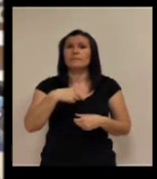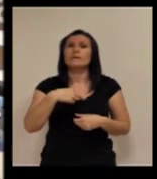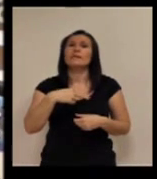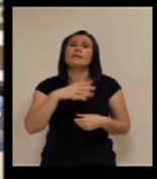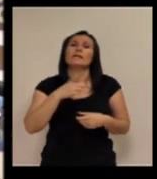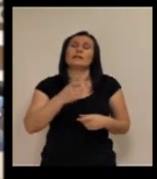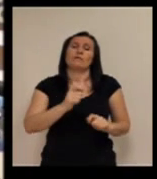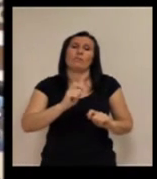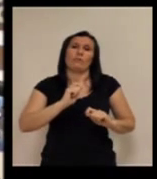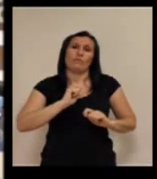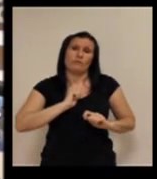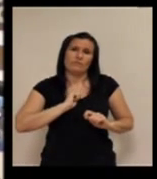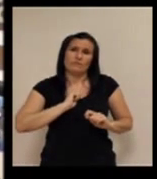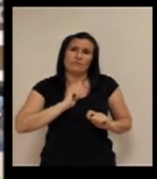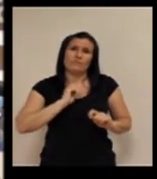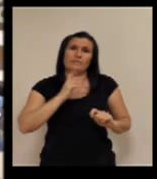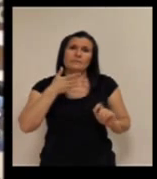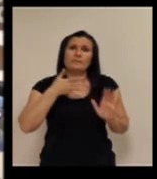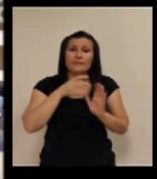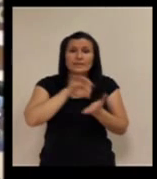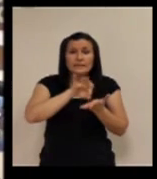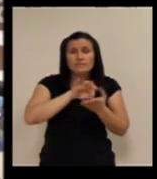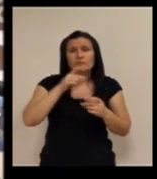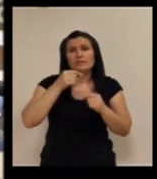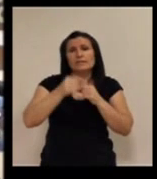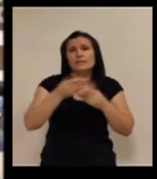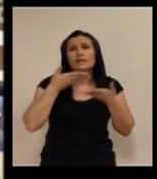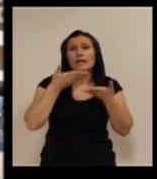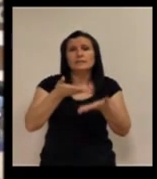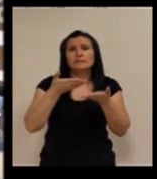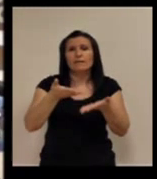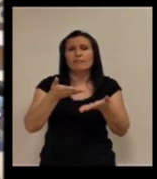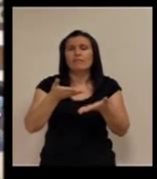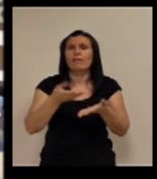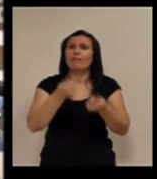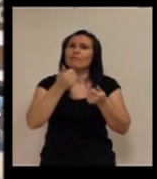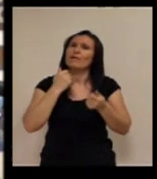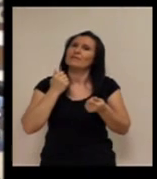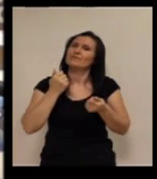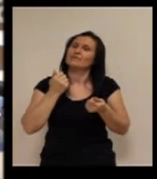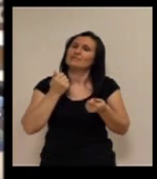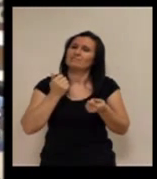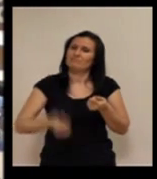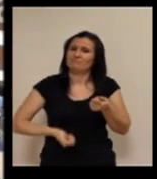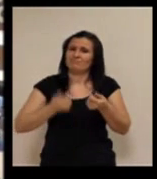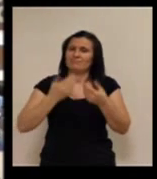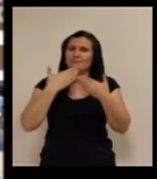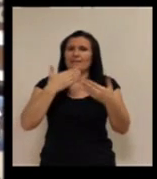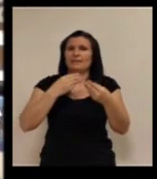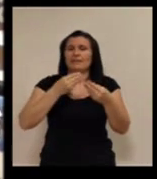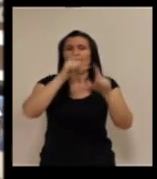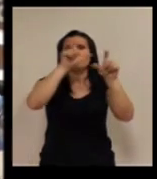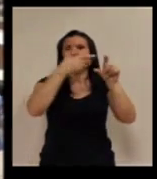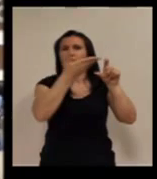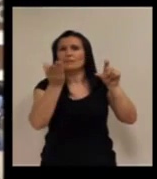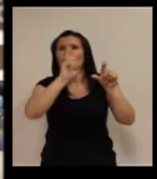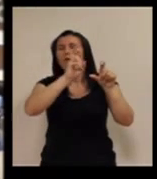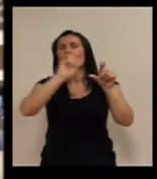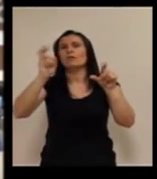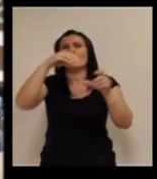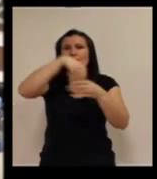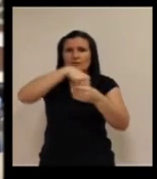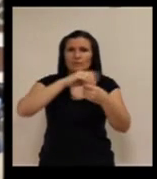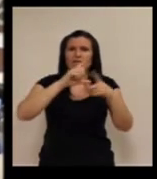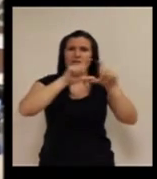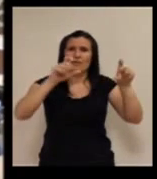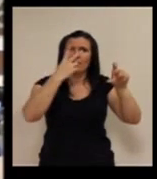Eso nos permite que, bueno, pues el servicio de teleasistencia se enriquezca con el resto de empresas del grupo que participan